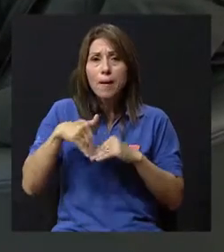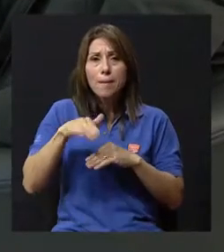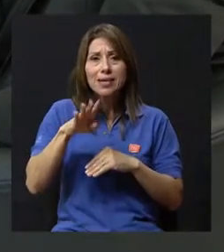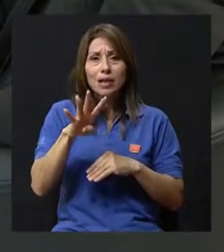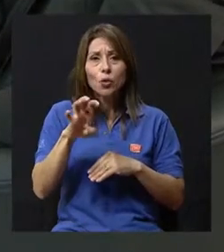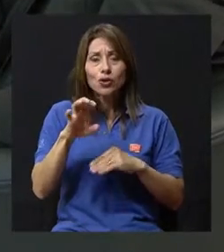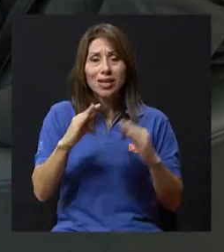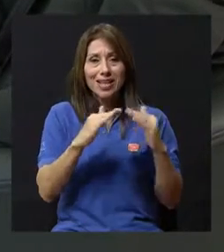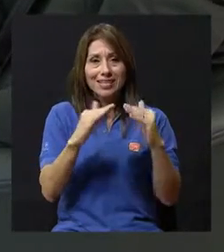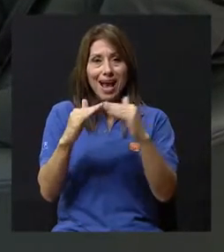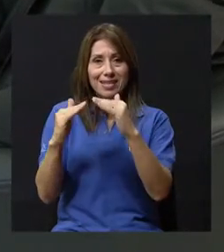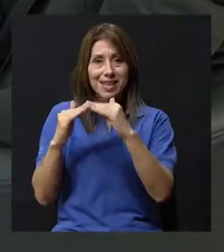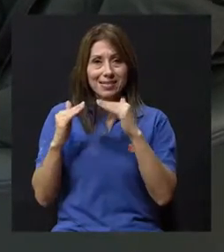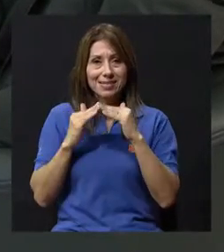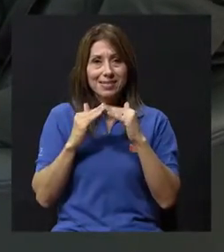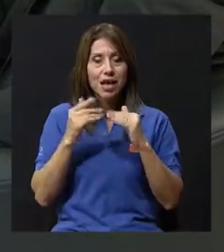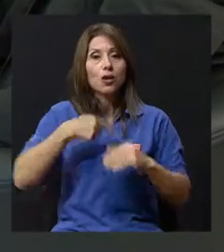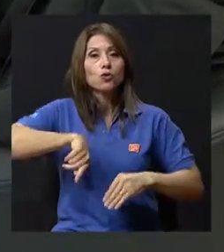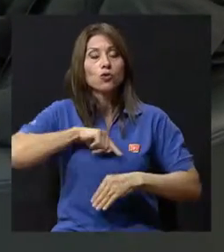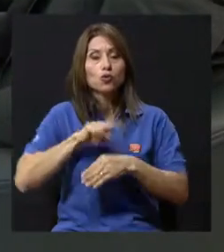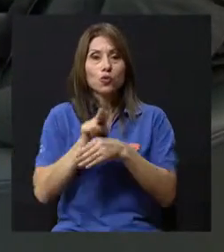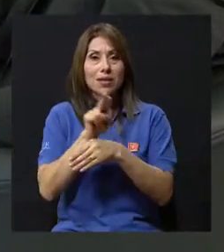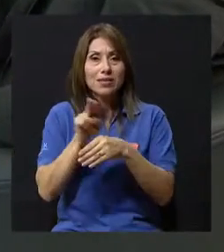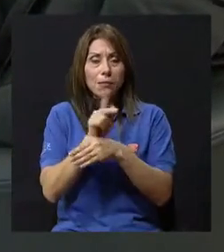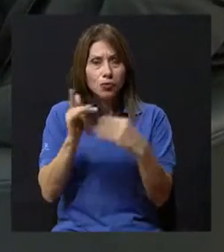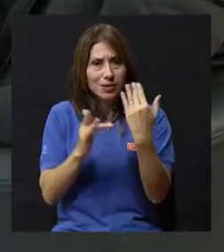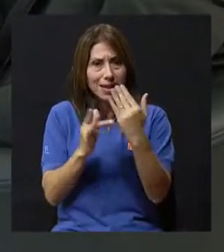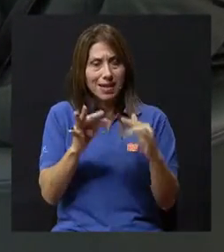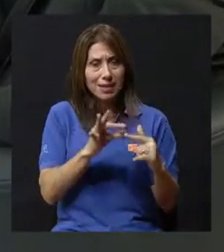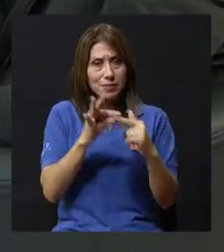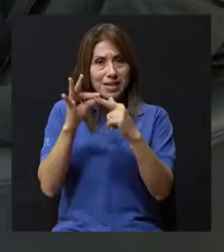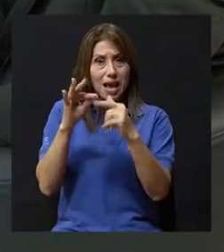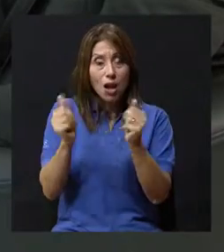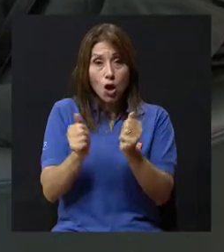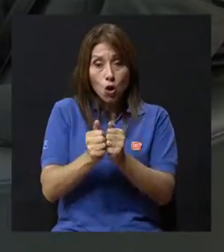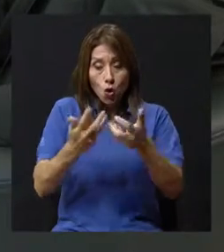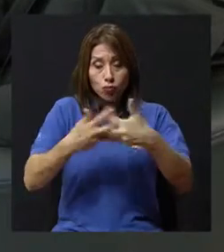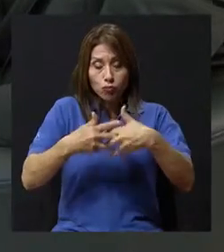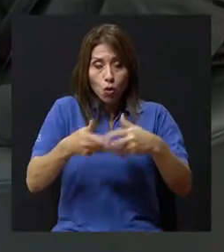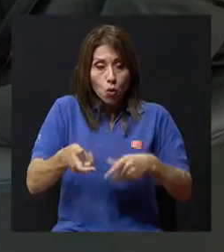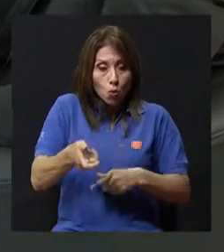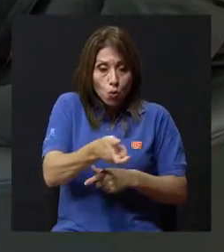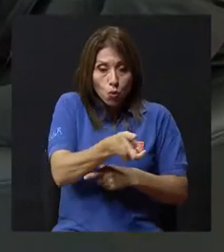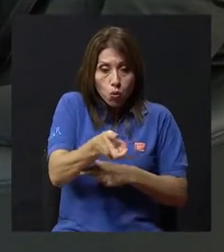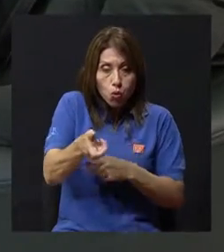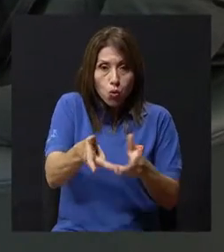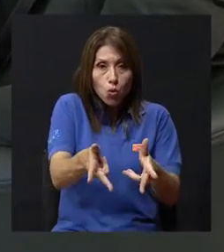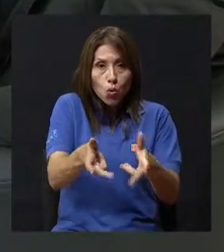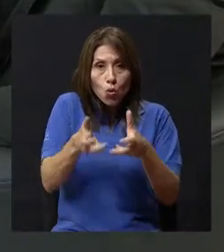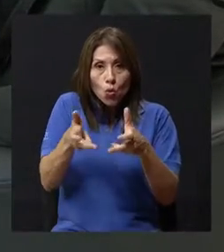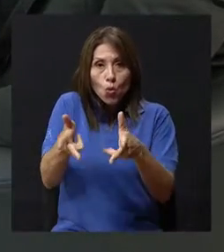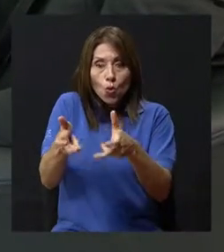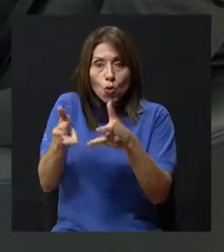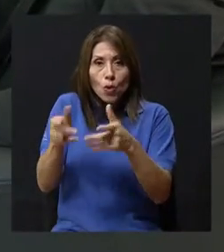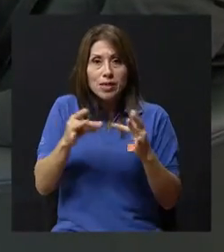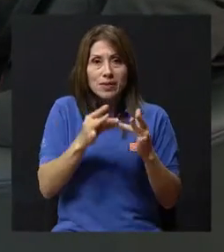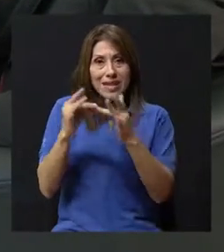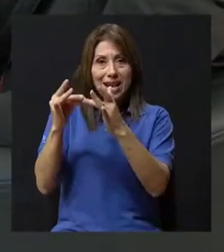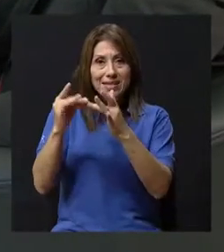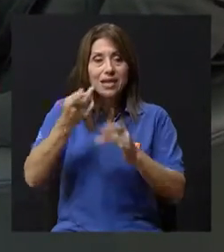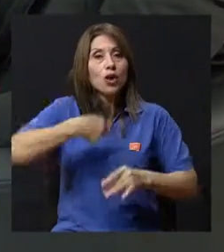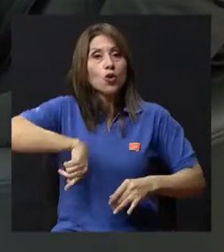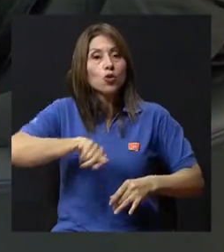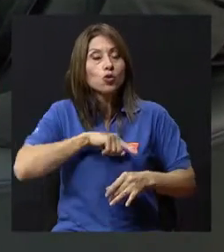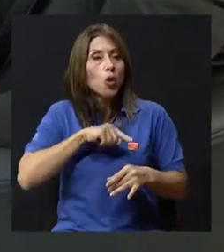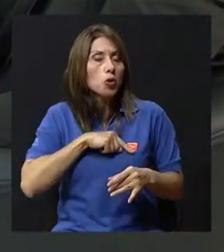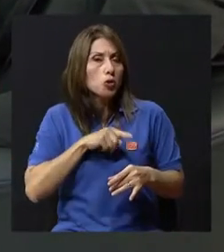y utilizando una técnica especial, con unas aspiradoras especiales, aspirábamos un metro cuadrado de los colchones y de la